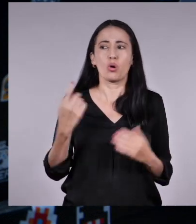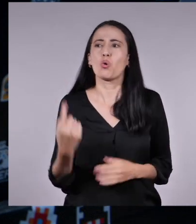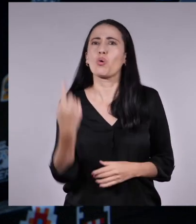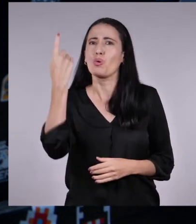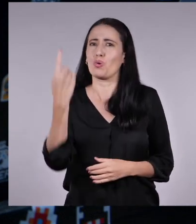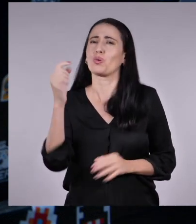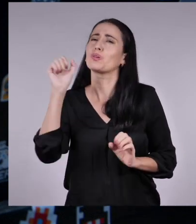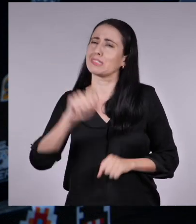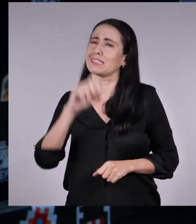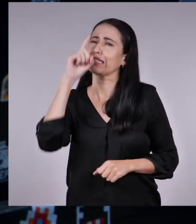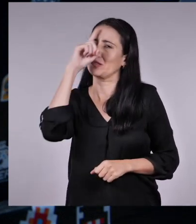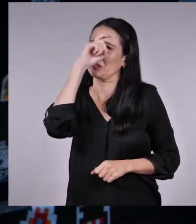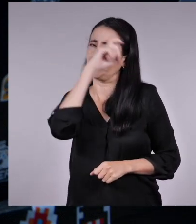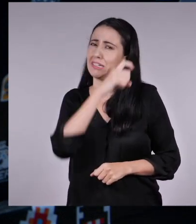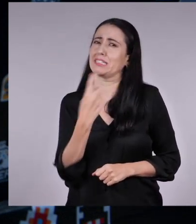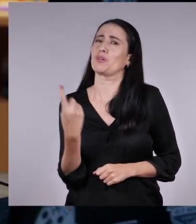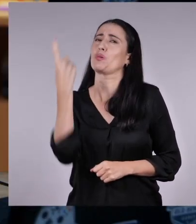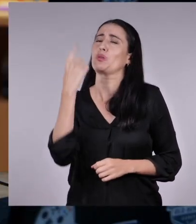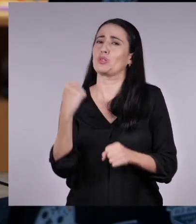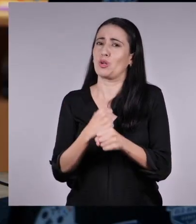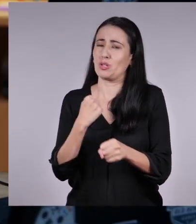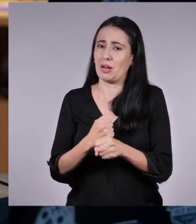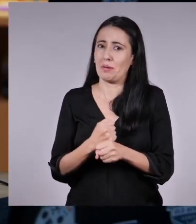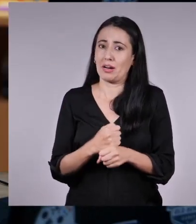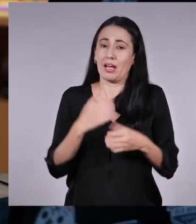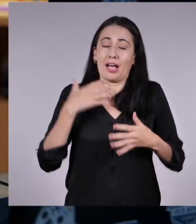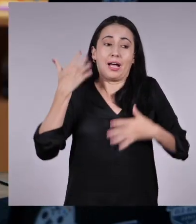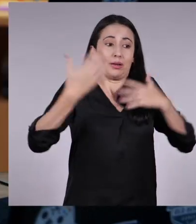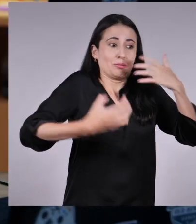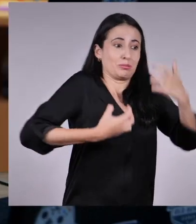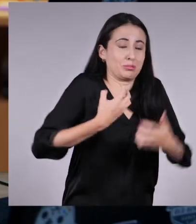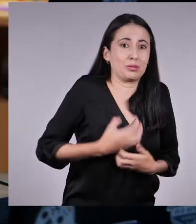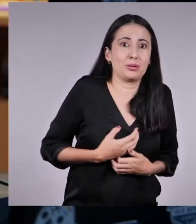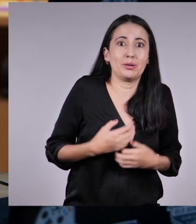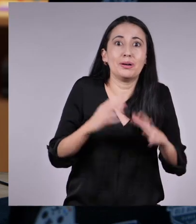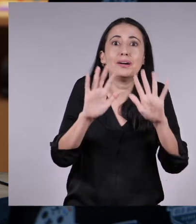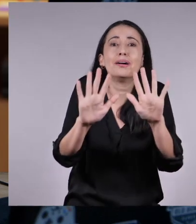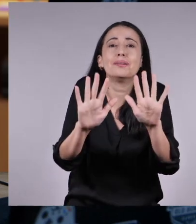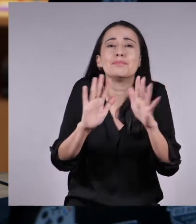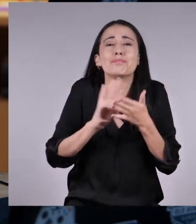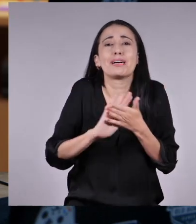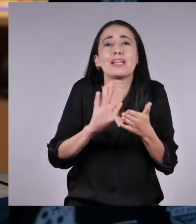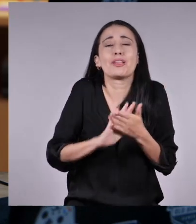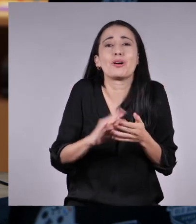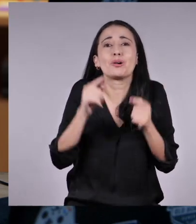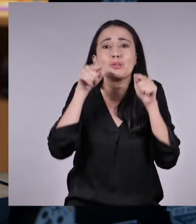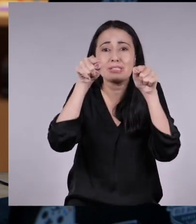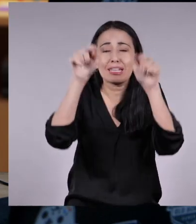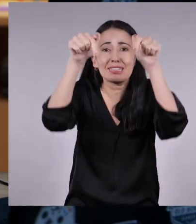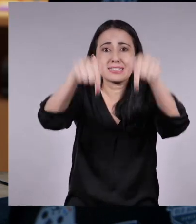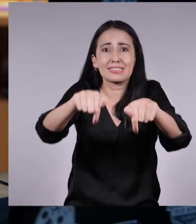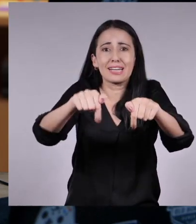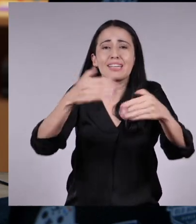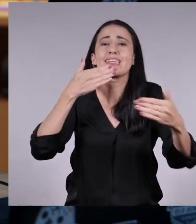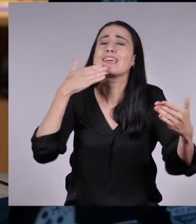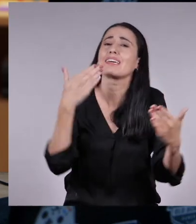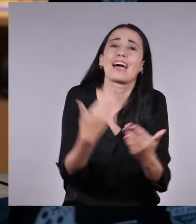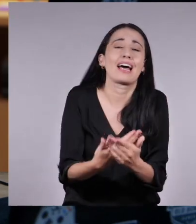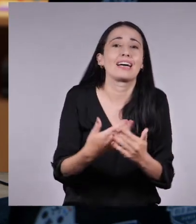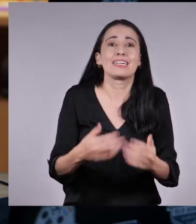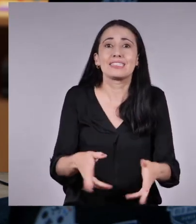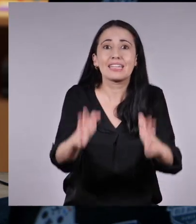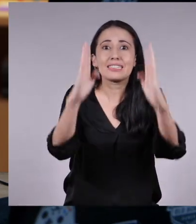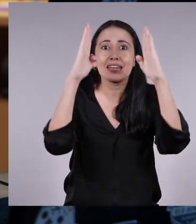siempre es más difícil. De la emoción casi me olvido que están aquí mi manada de amigos y amigas. En serio, gracias por